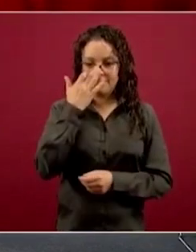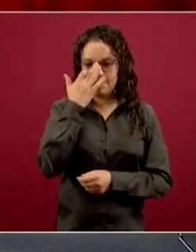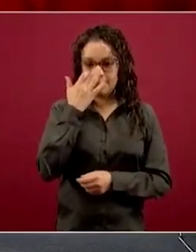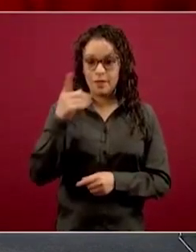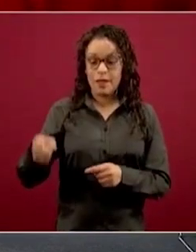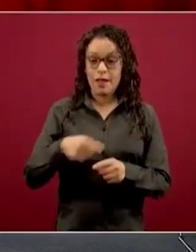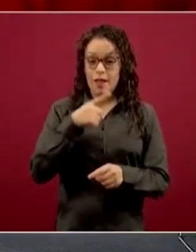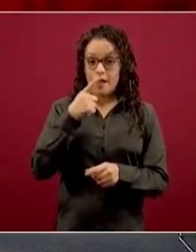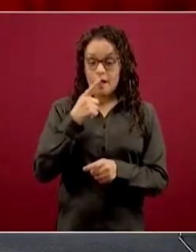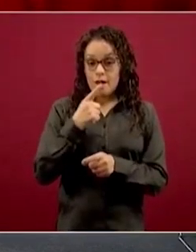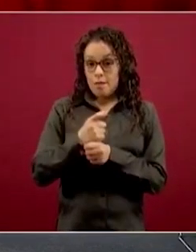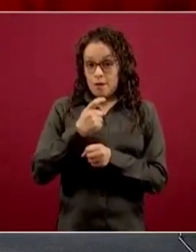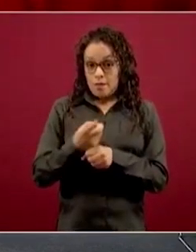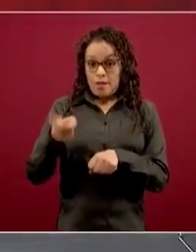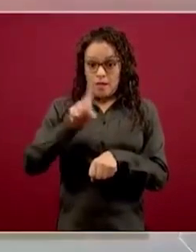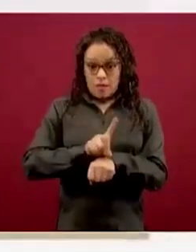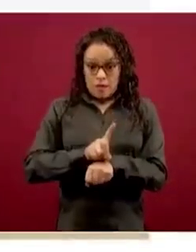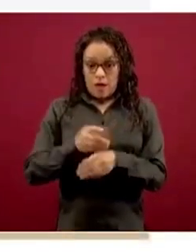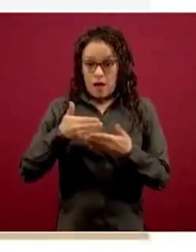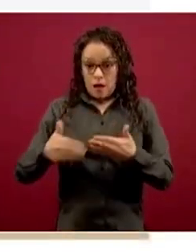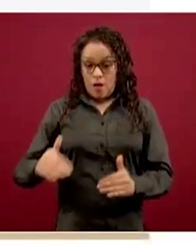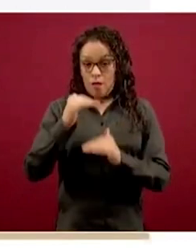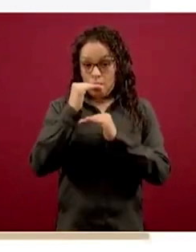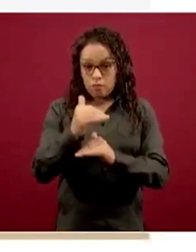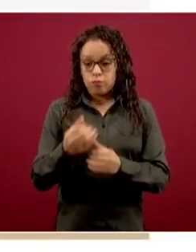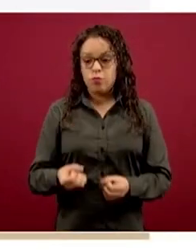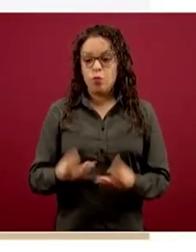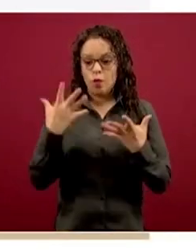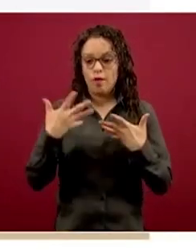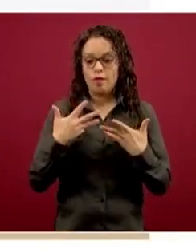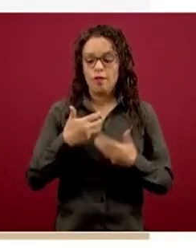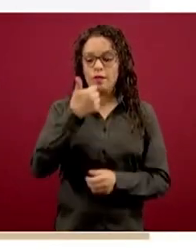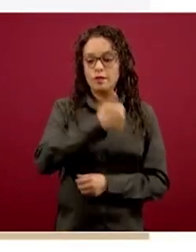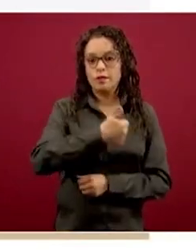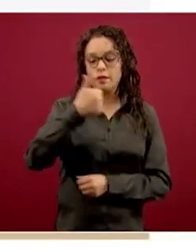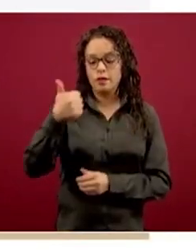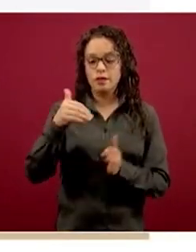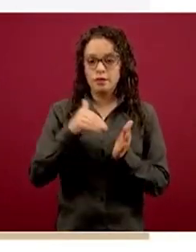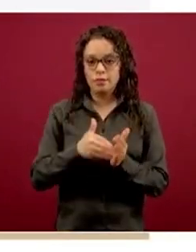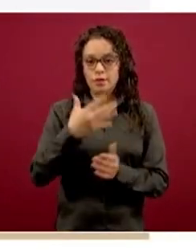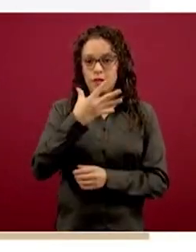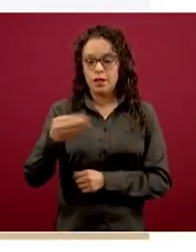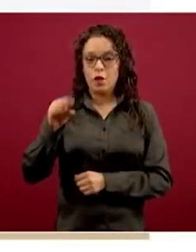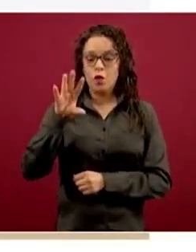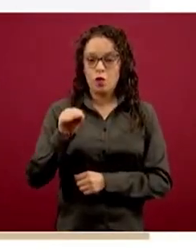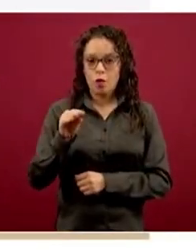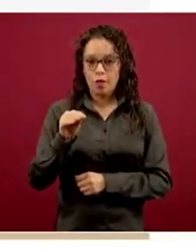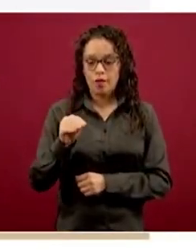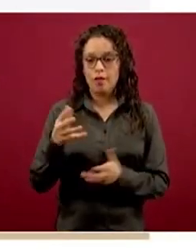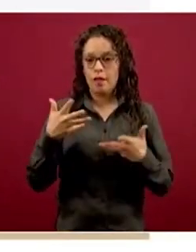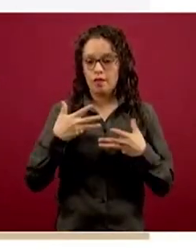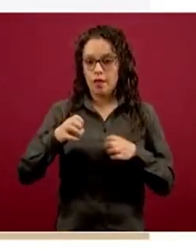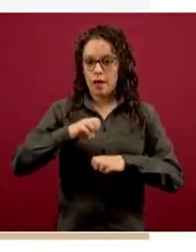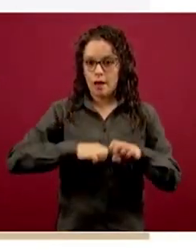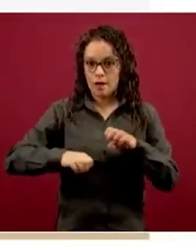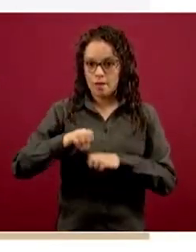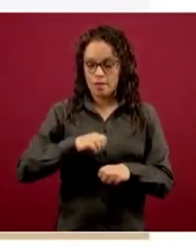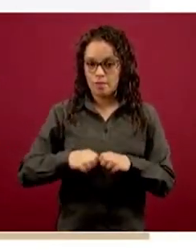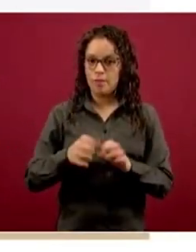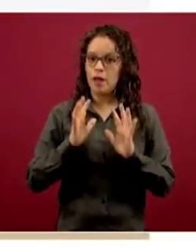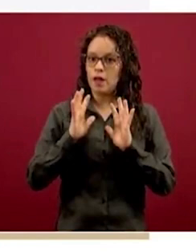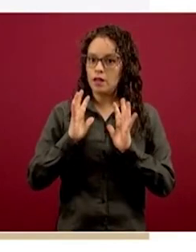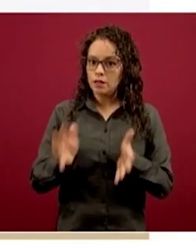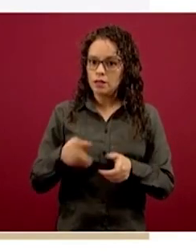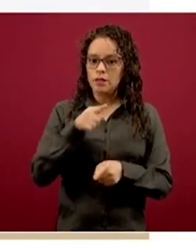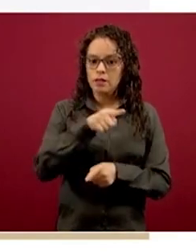primer día, hoy tenemos este corte, 66 mil 590 ya empresarios solidarios que